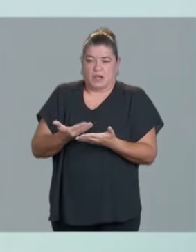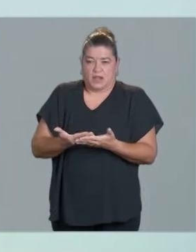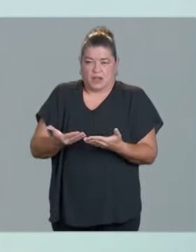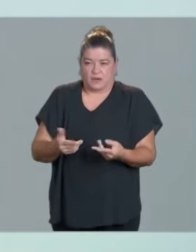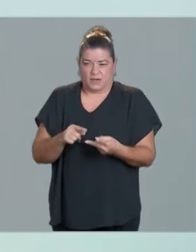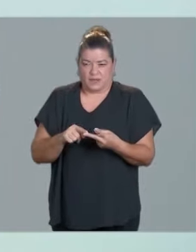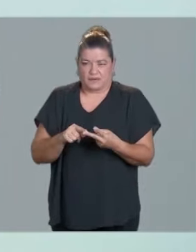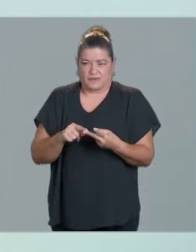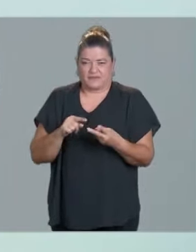Tiempo, candidato, tiempo.